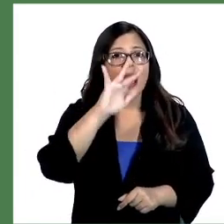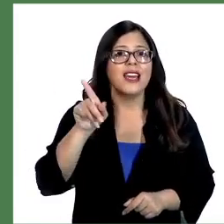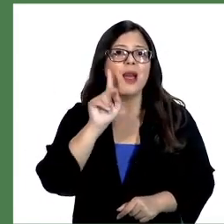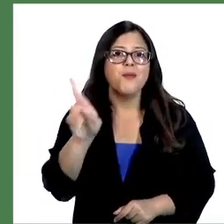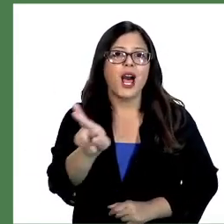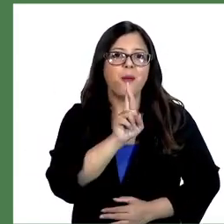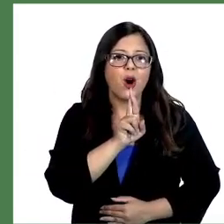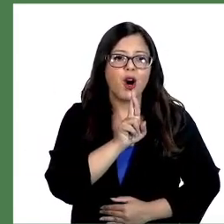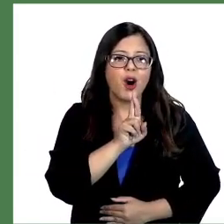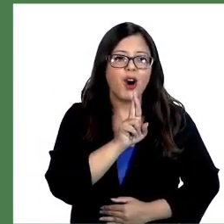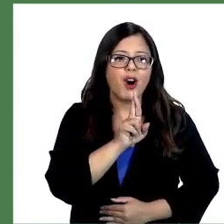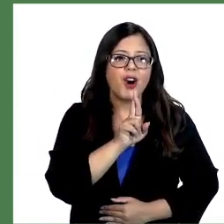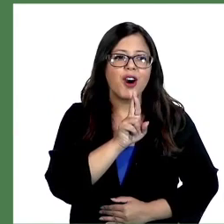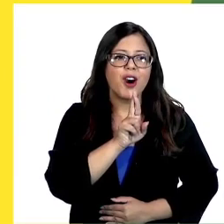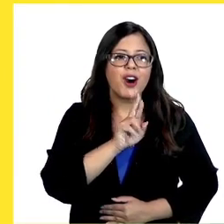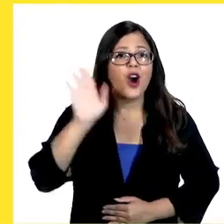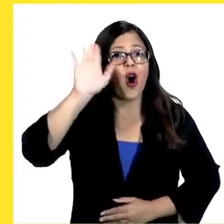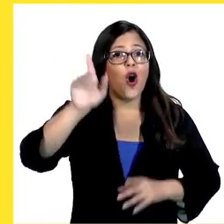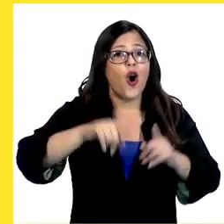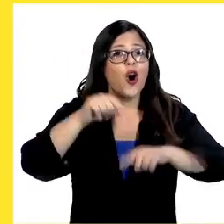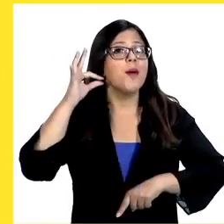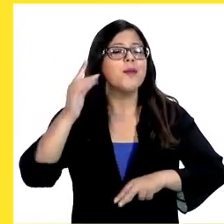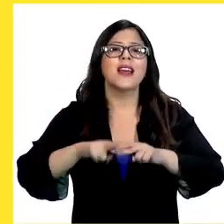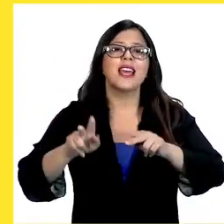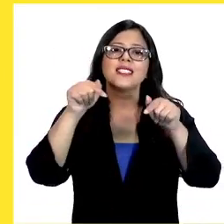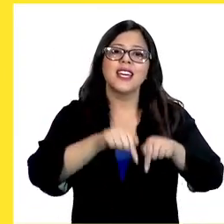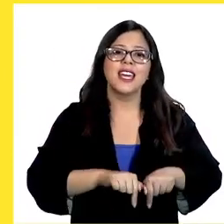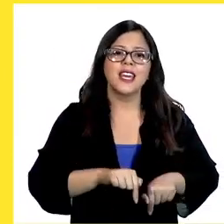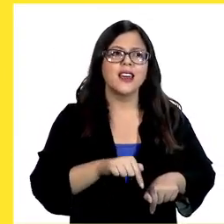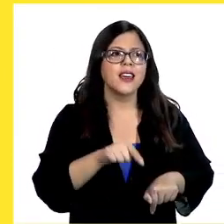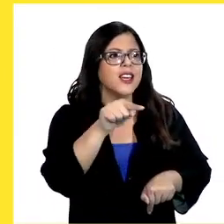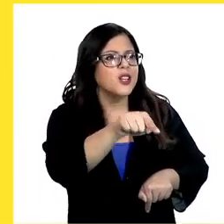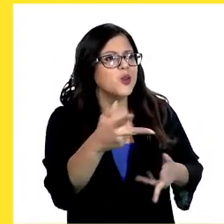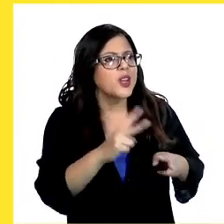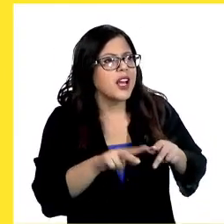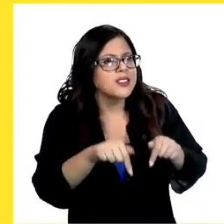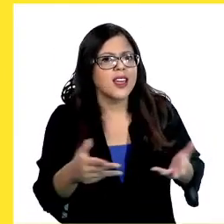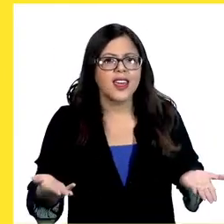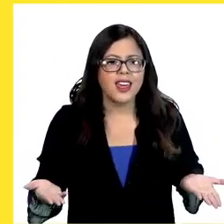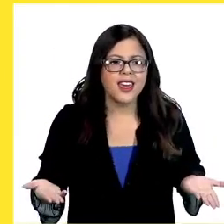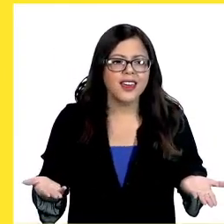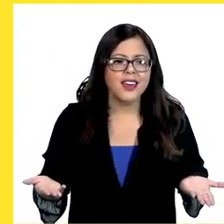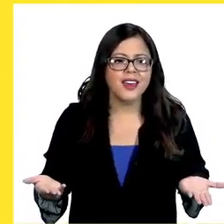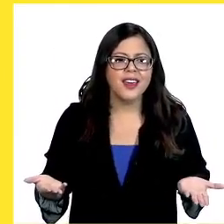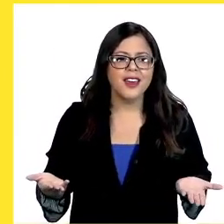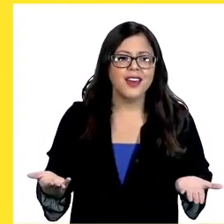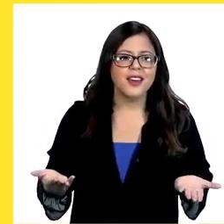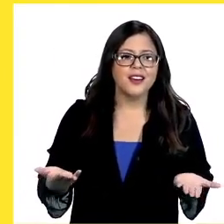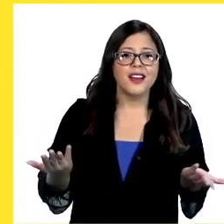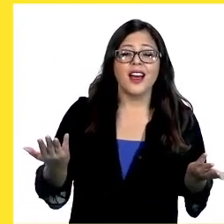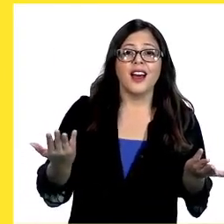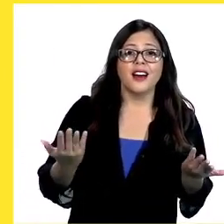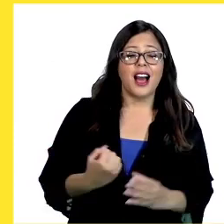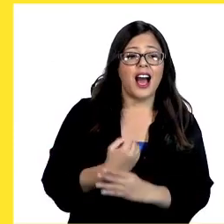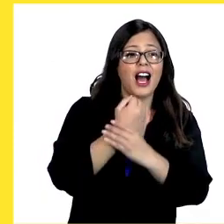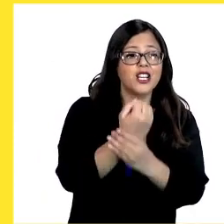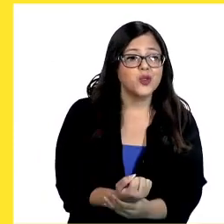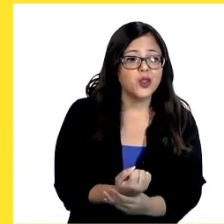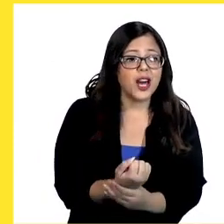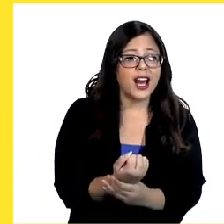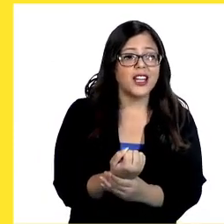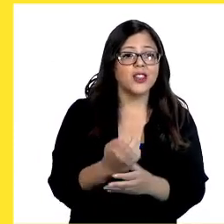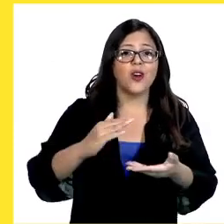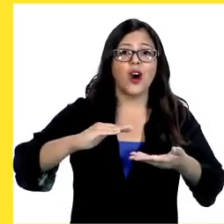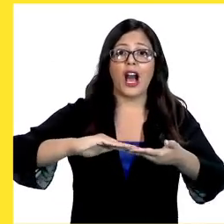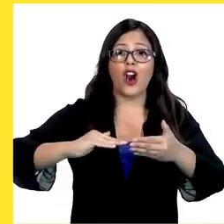imaginan quién me contestó. Hola, prima. ¿Qué haces por aquí? ¿Y tú? ¿Qué haces por aquí? Una pasantía,